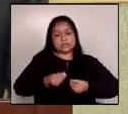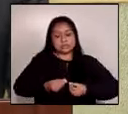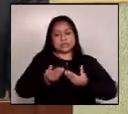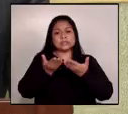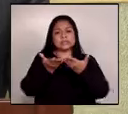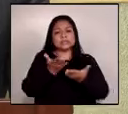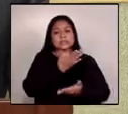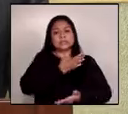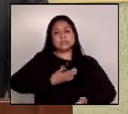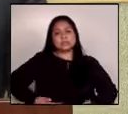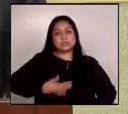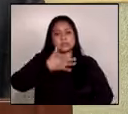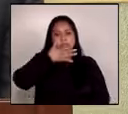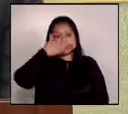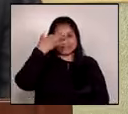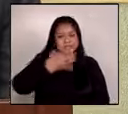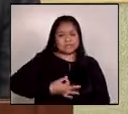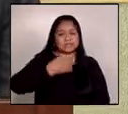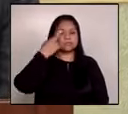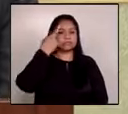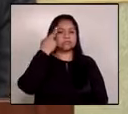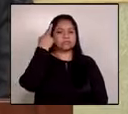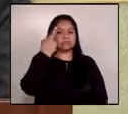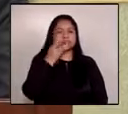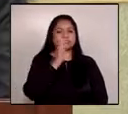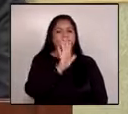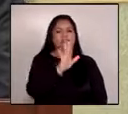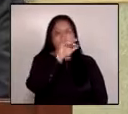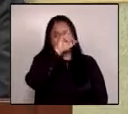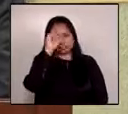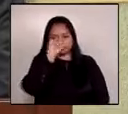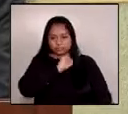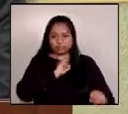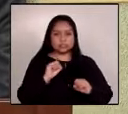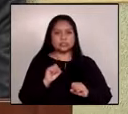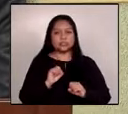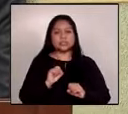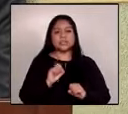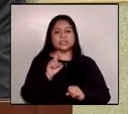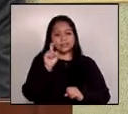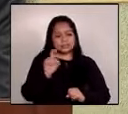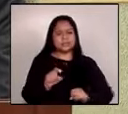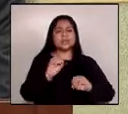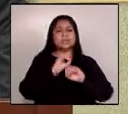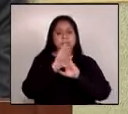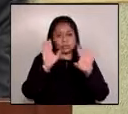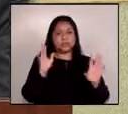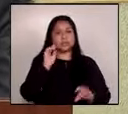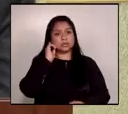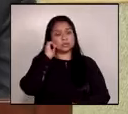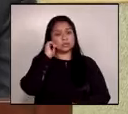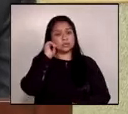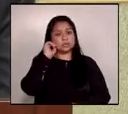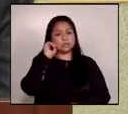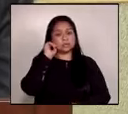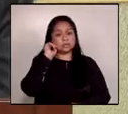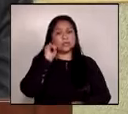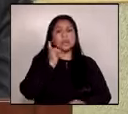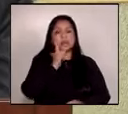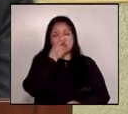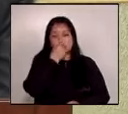gobierno su verdadera razón de ser. Debemos ser claros, la corrupción